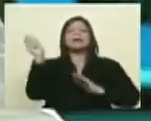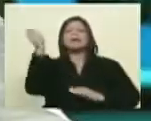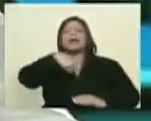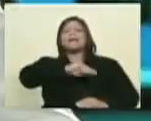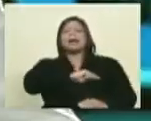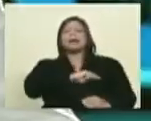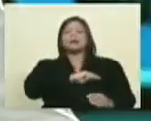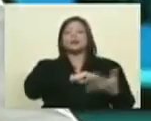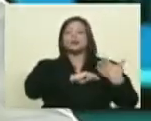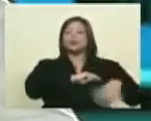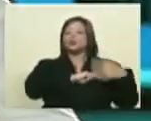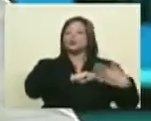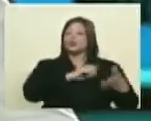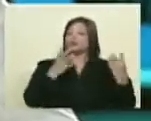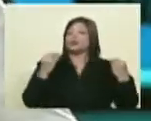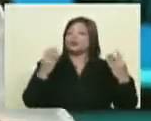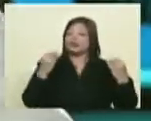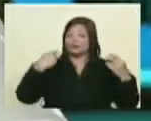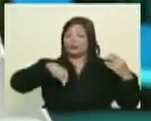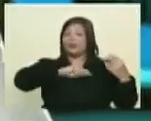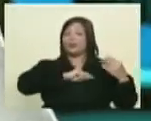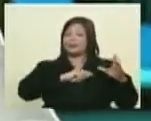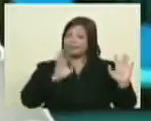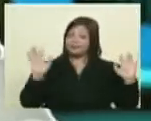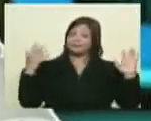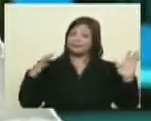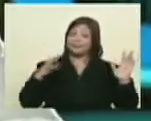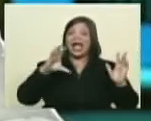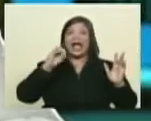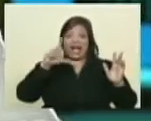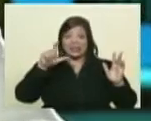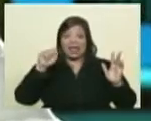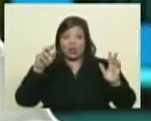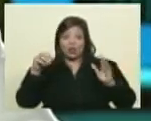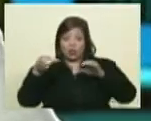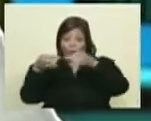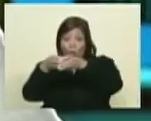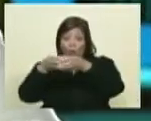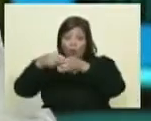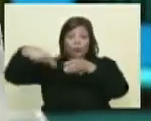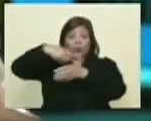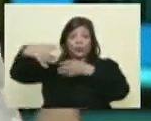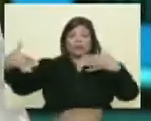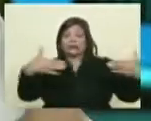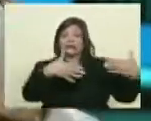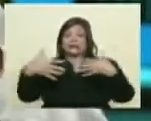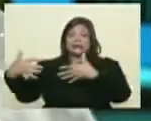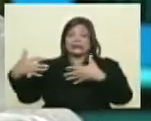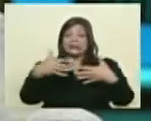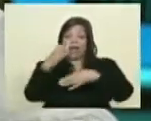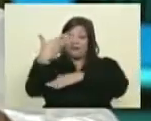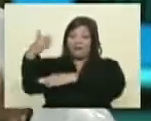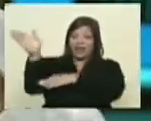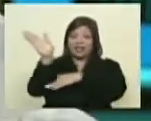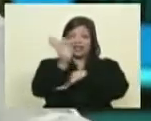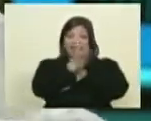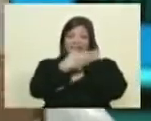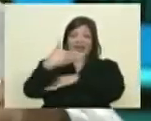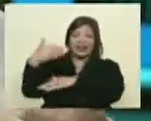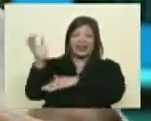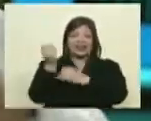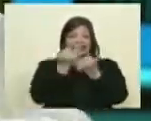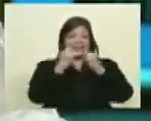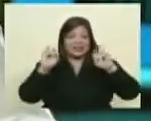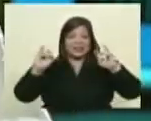segundos van a pasar un montón de cosas yo espero que de nuevo que frente a toda esta convulsión y frente a la bandera que trata esa rancia